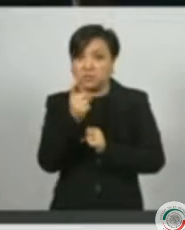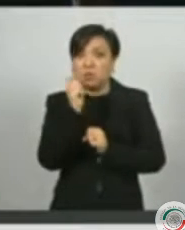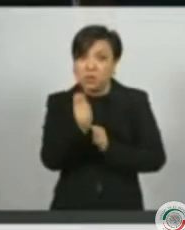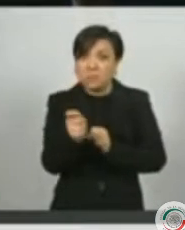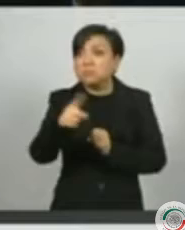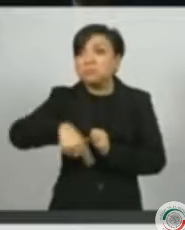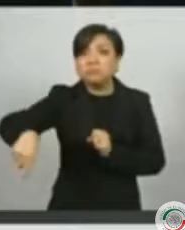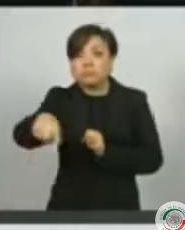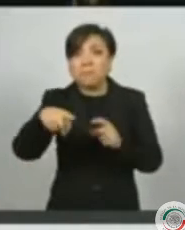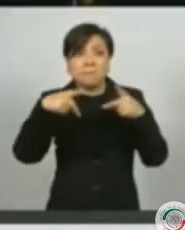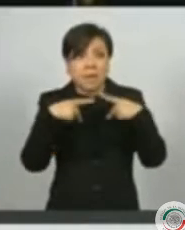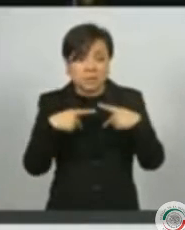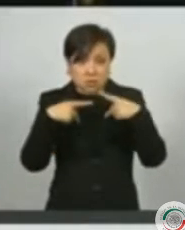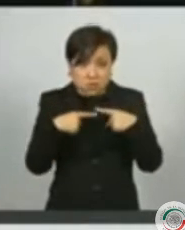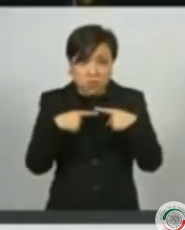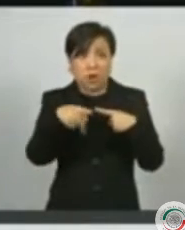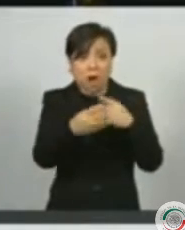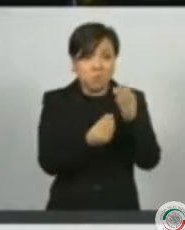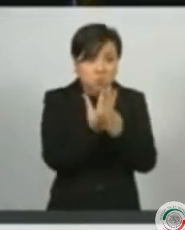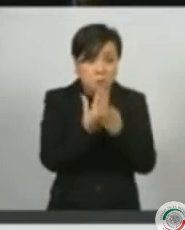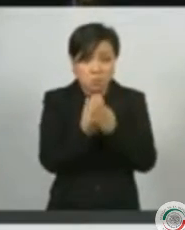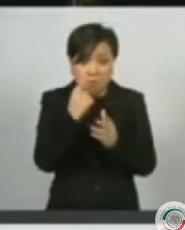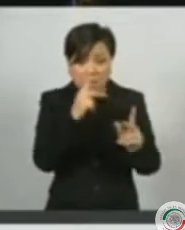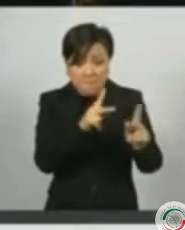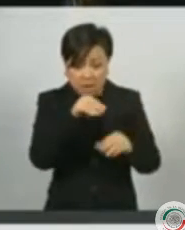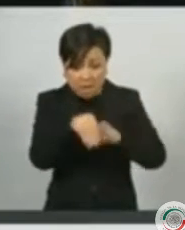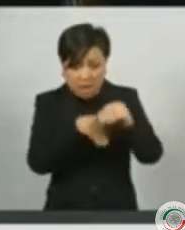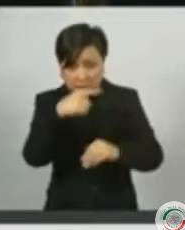alarma ni altera ni mejora la estrategia de combate a la pandemia.